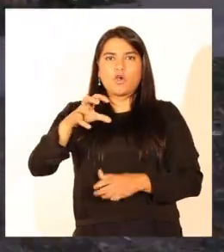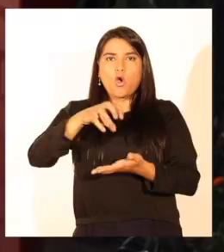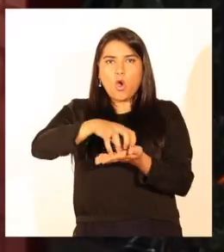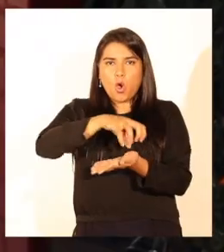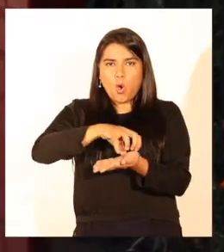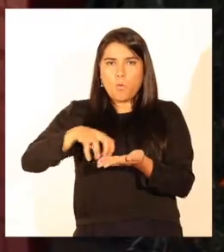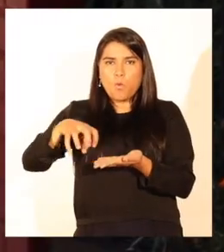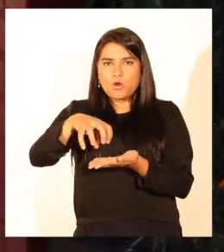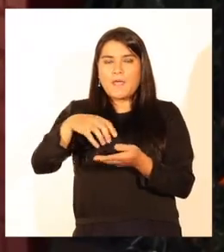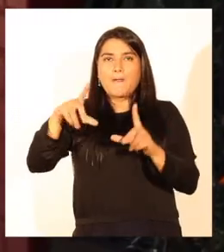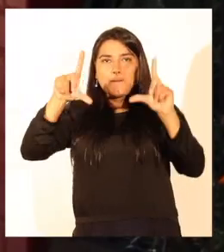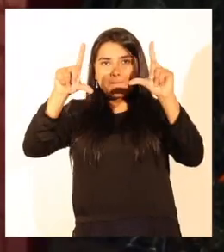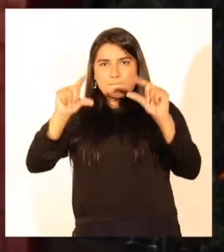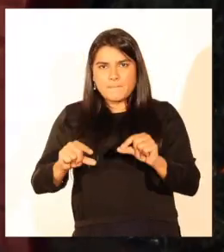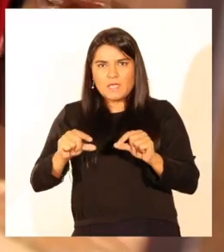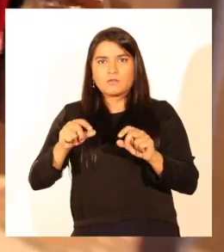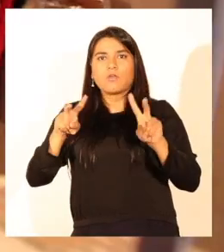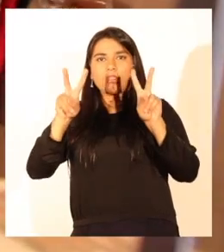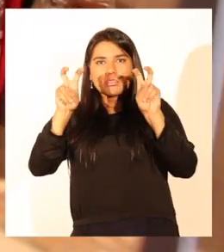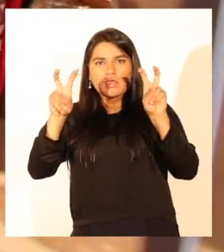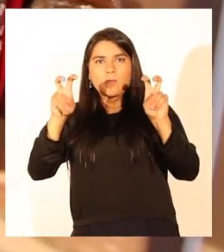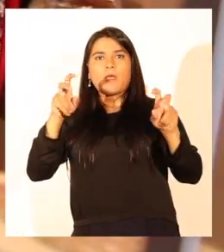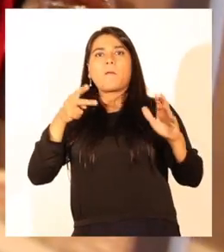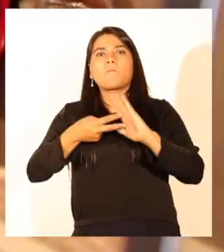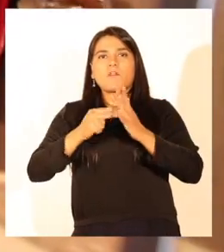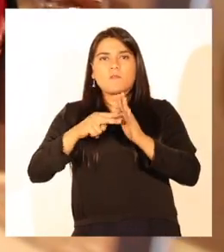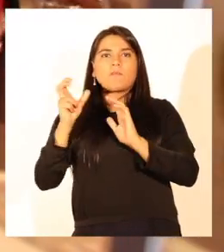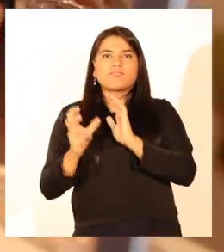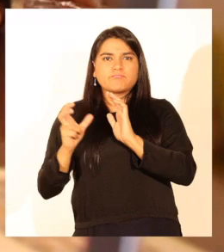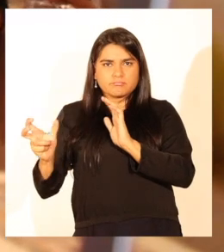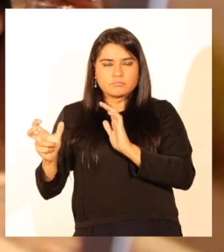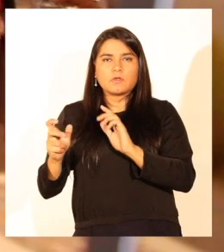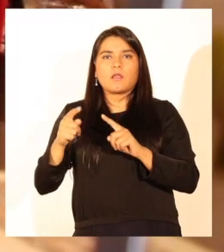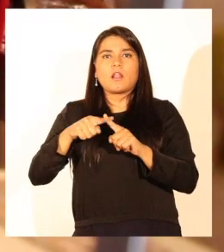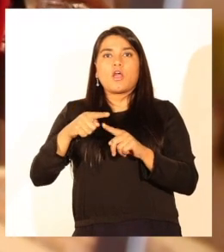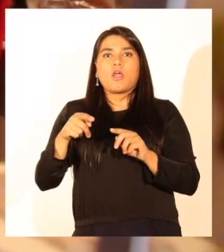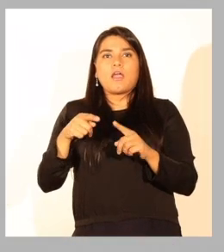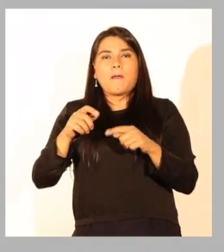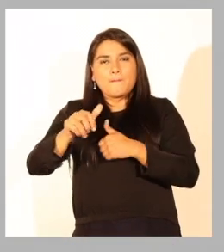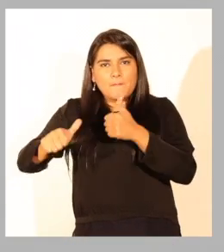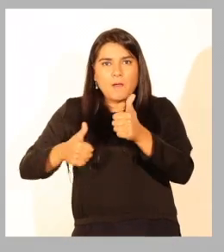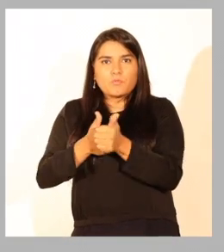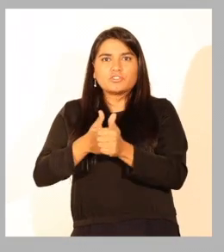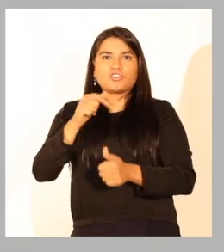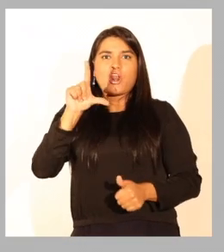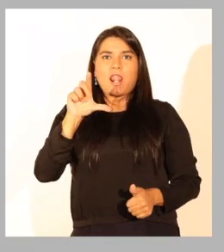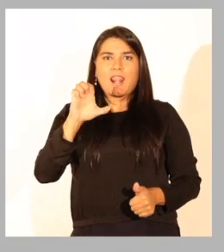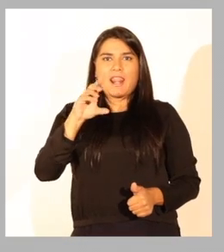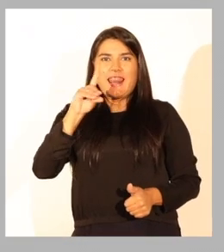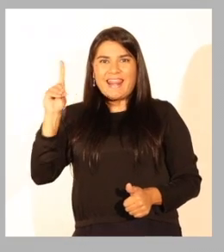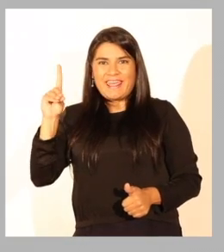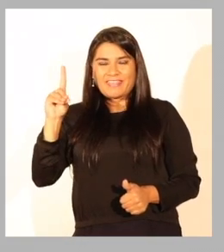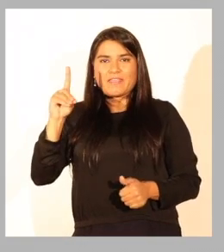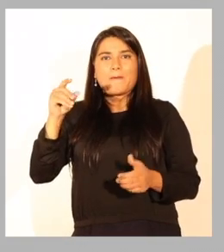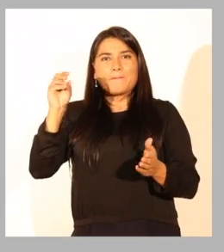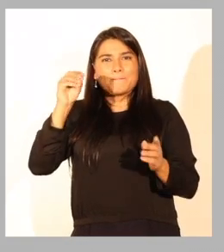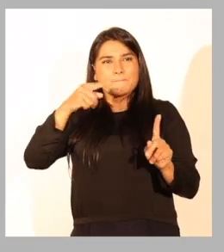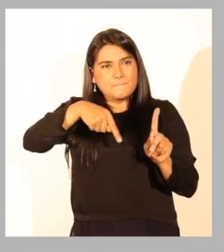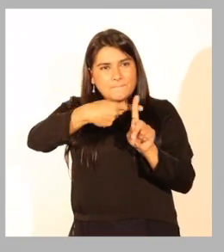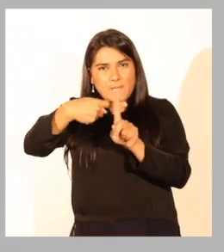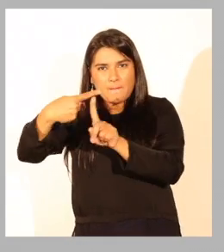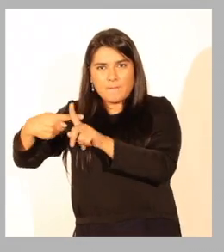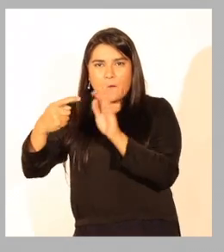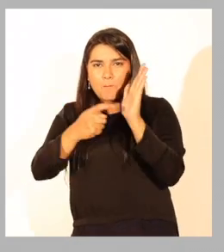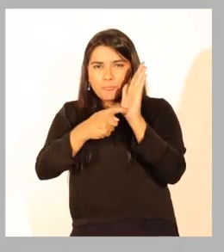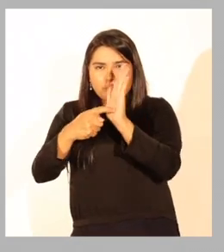comunas con mayor disminución de hechos delictuales del país. Proyectores de refuerzo LED, instalados en más de 210